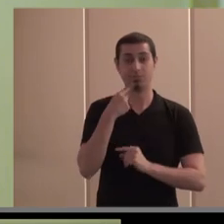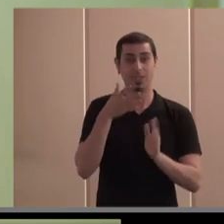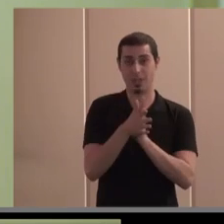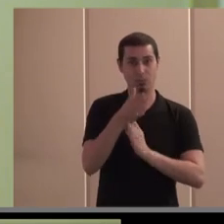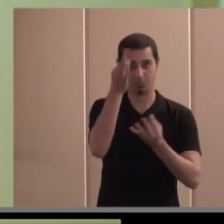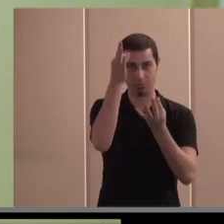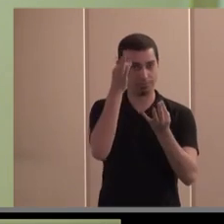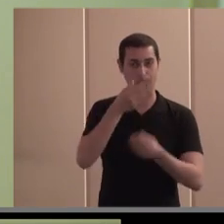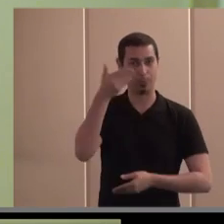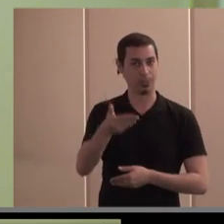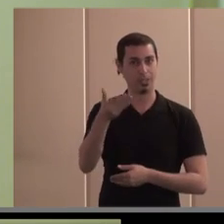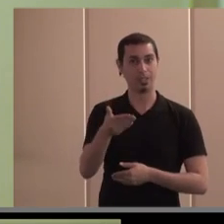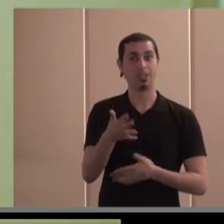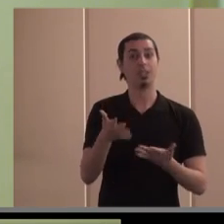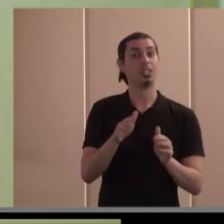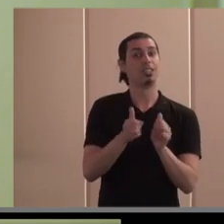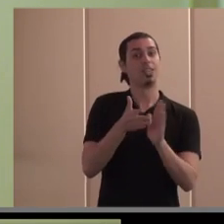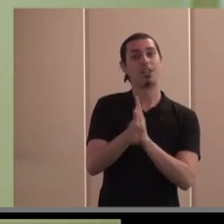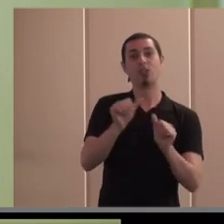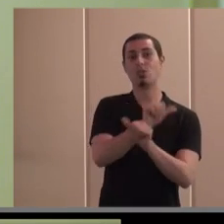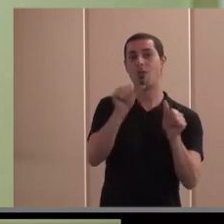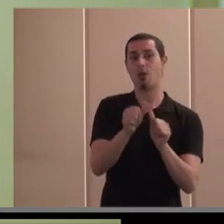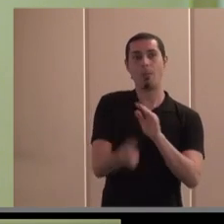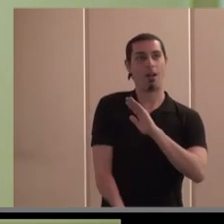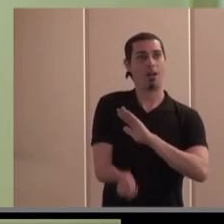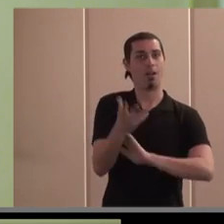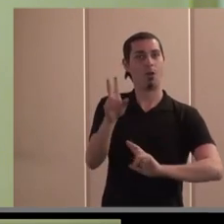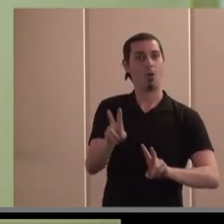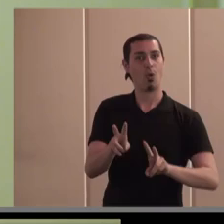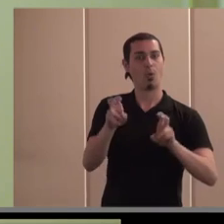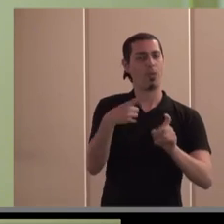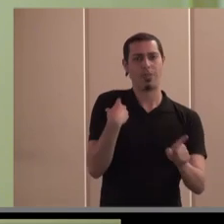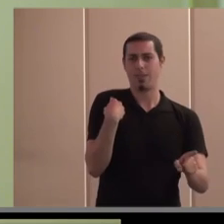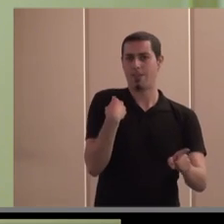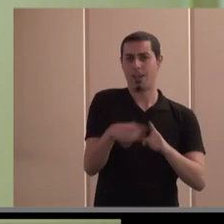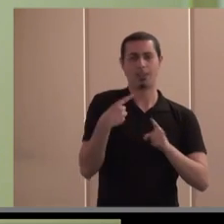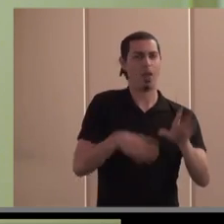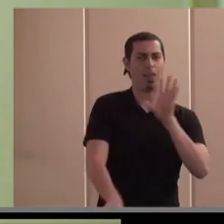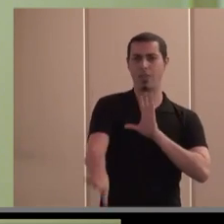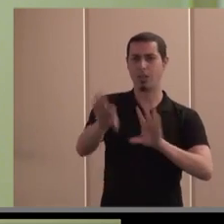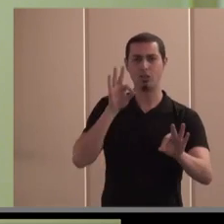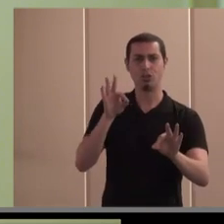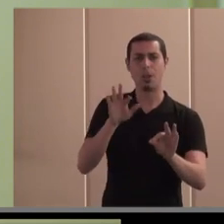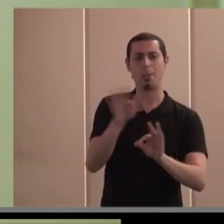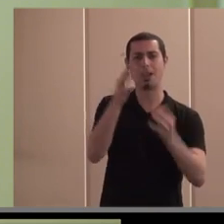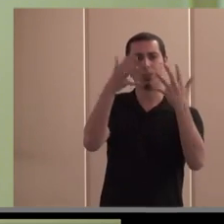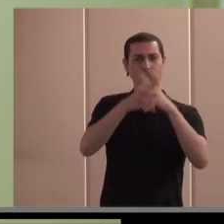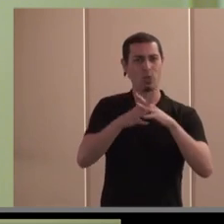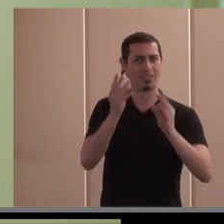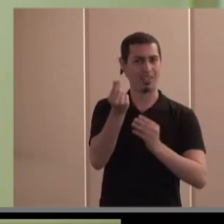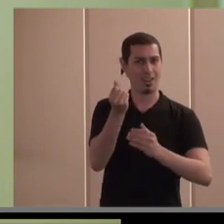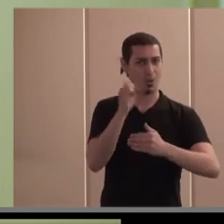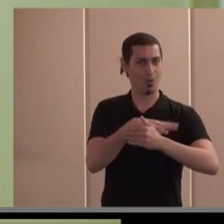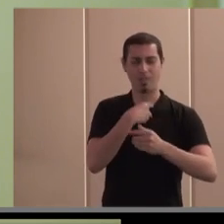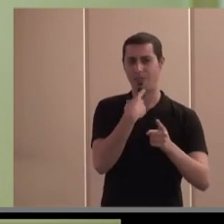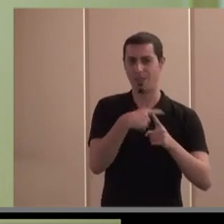matiz importante, de manera que es otra forma de emprender distinta. Tiene unos criterios de funcionamiento, toma de decisiones, la estructura del capital es distinta y,